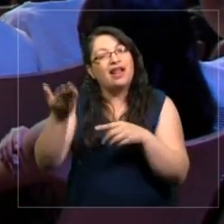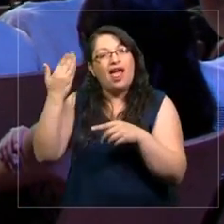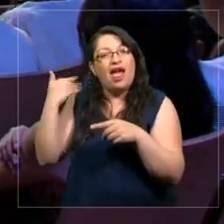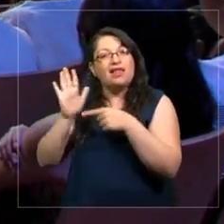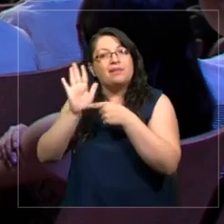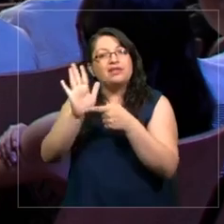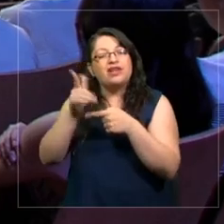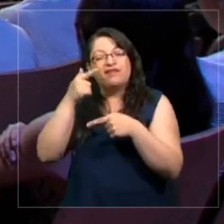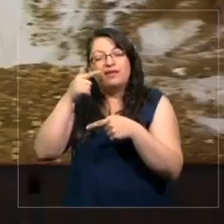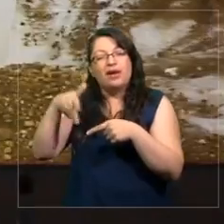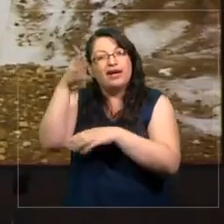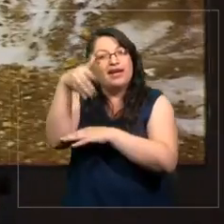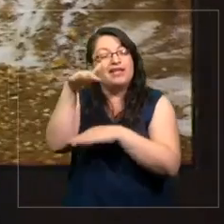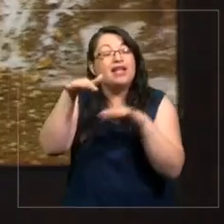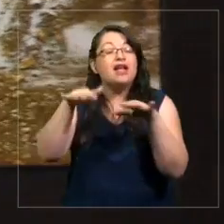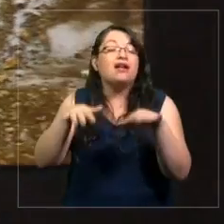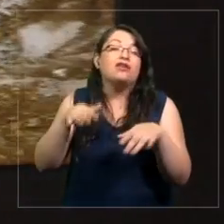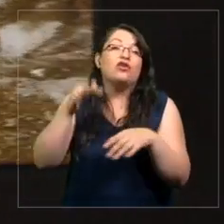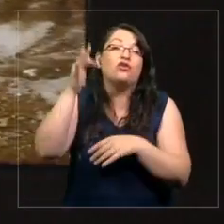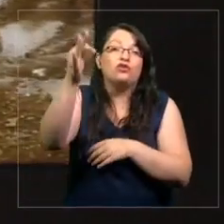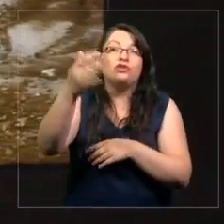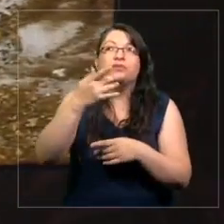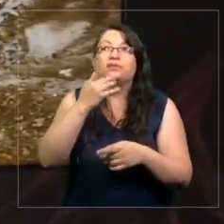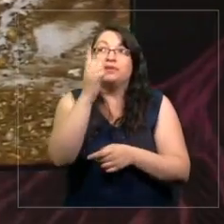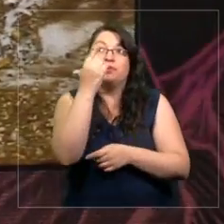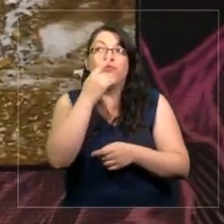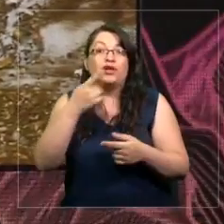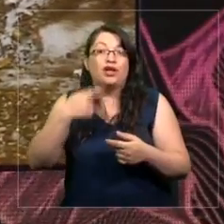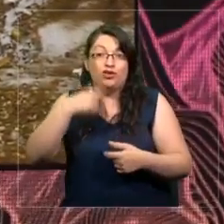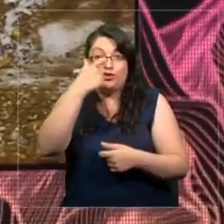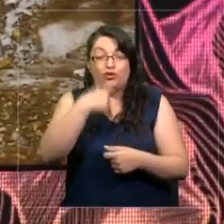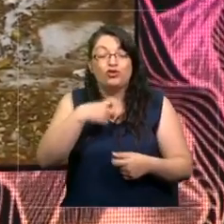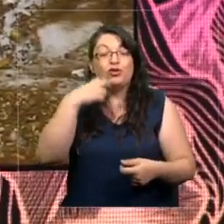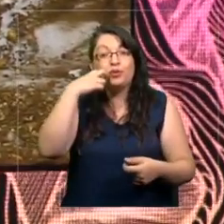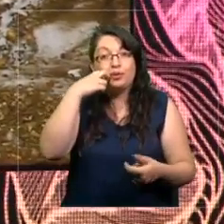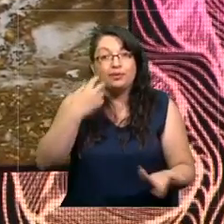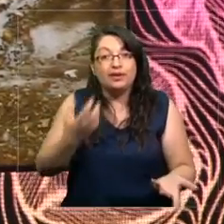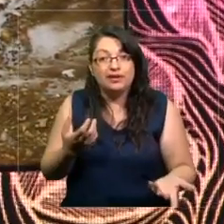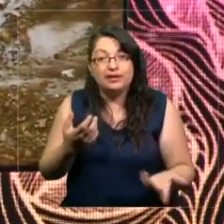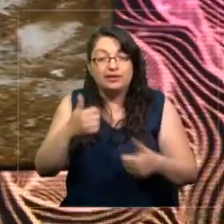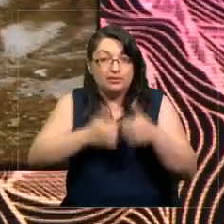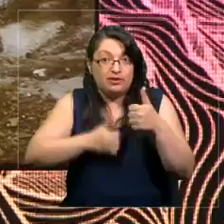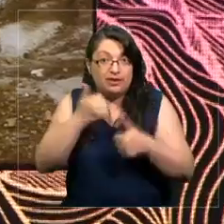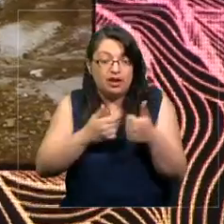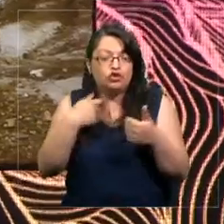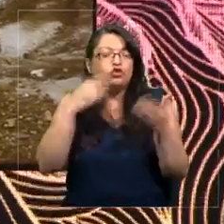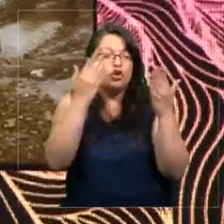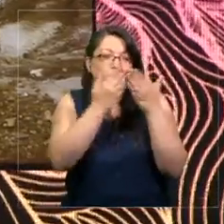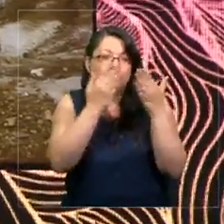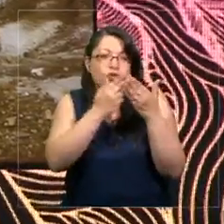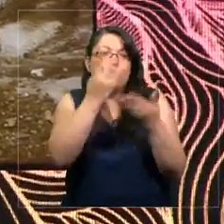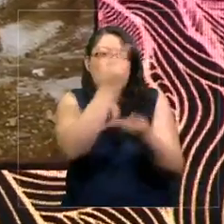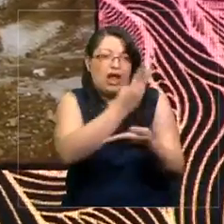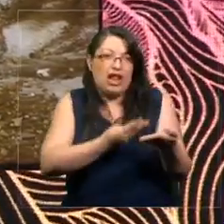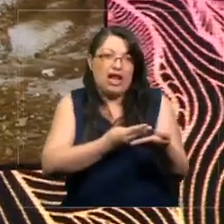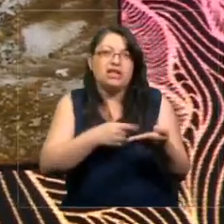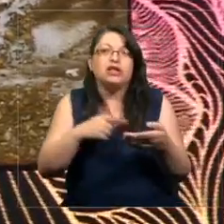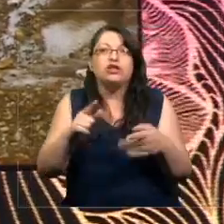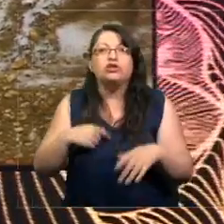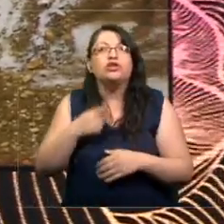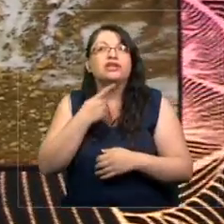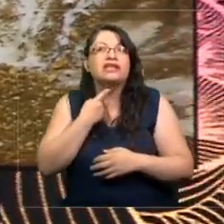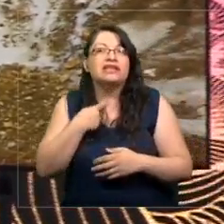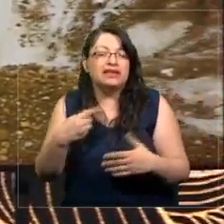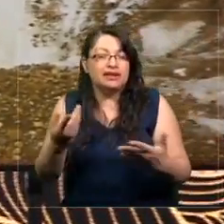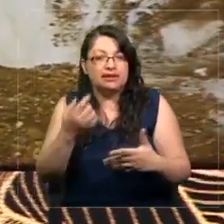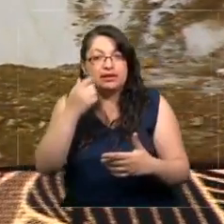Congreso del Futuro. Primero porque yo soy una humanista, una estudiadora del arte y lo que me interesa en este caso